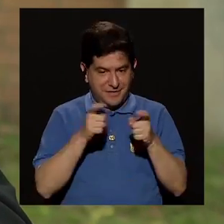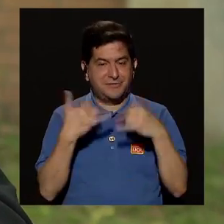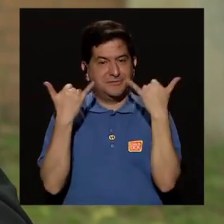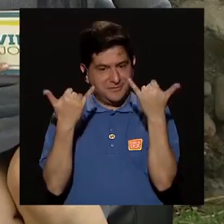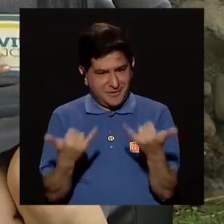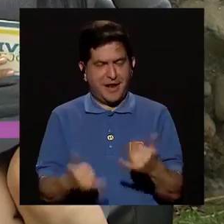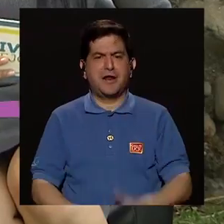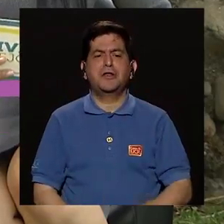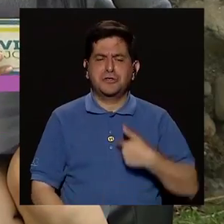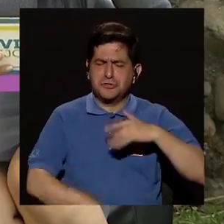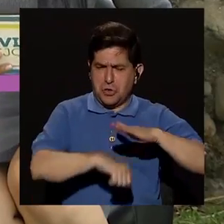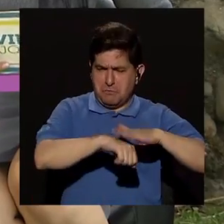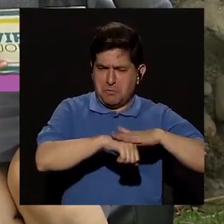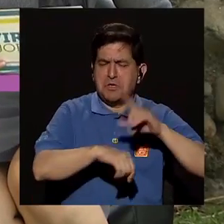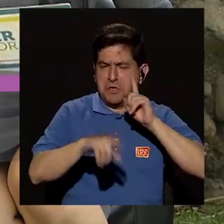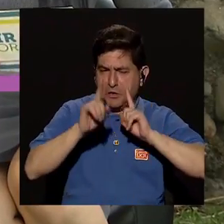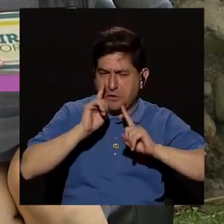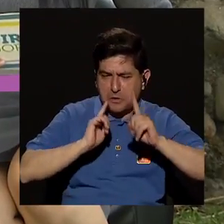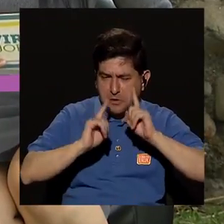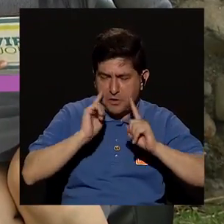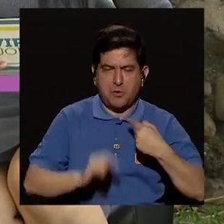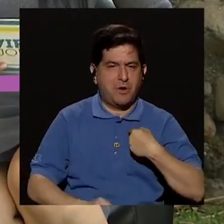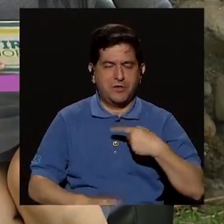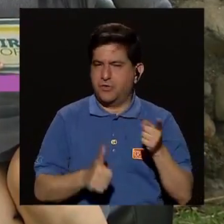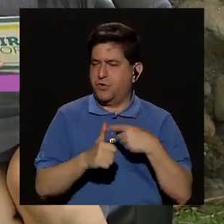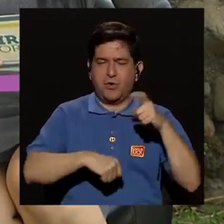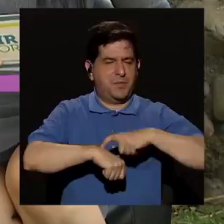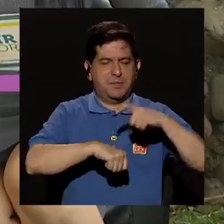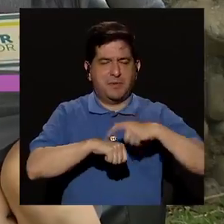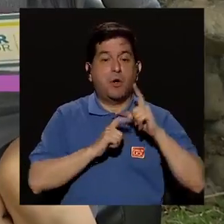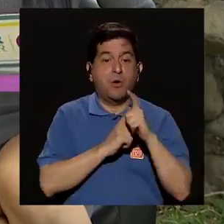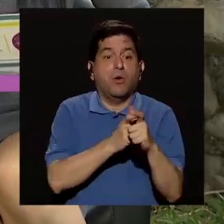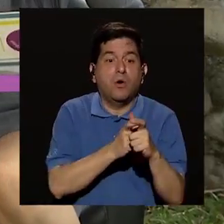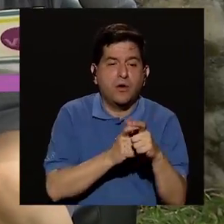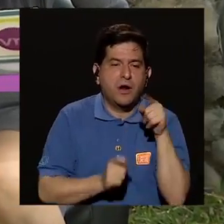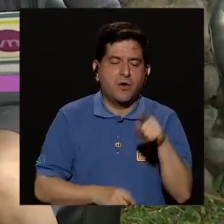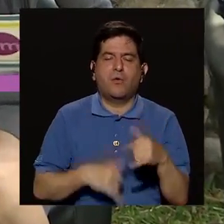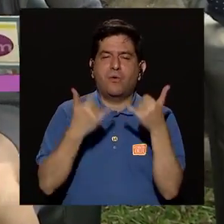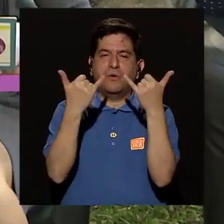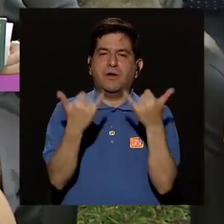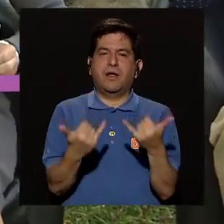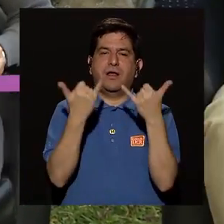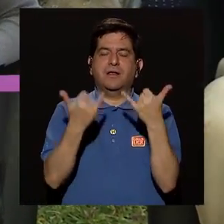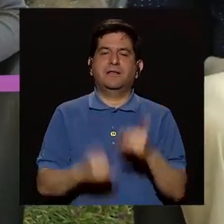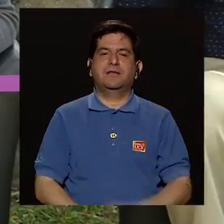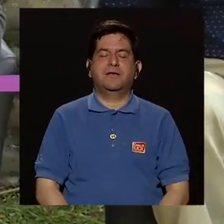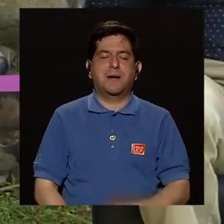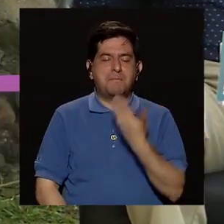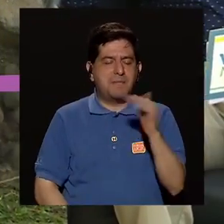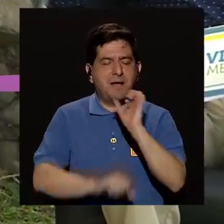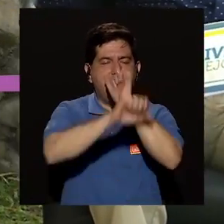cositas desde ahí. Bueno, voy a dejarlo llorar un tiempito más porque no voy a salir a la primera que llore corriendo porque si no se me va a malacostumbrar,